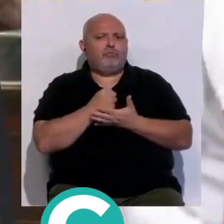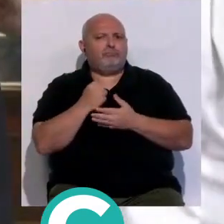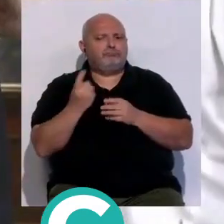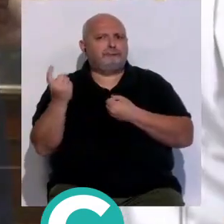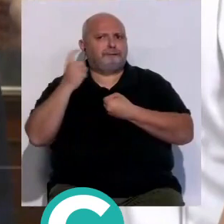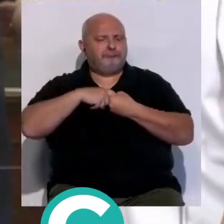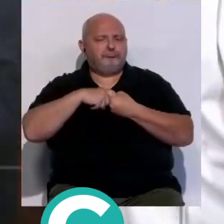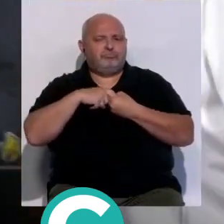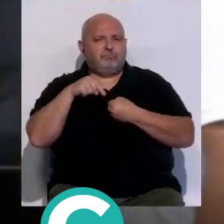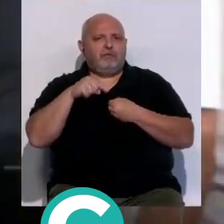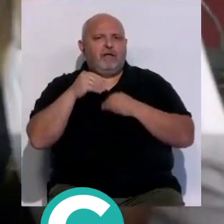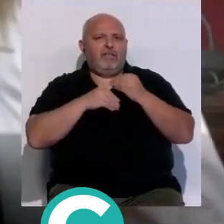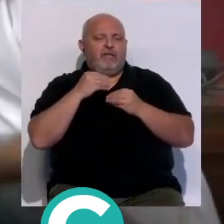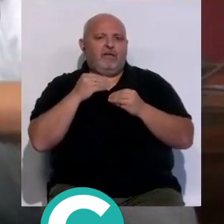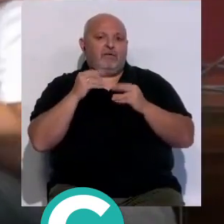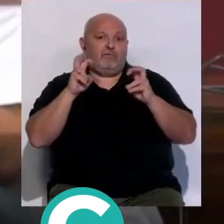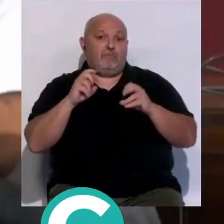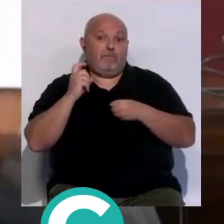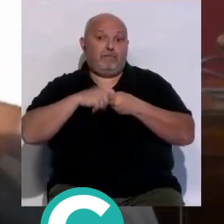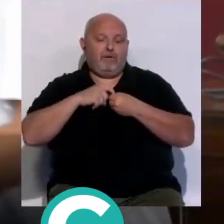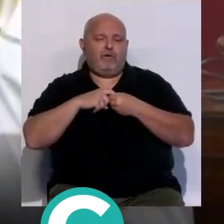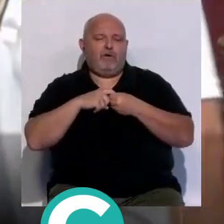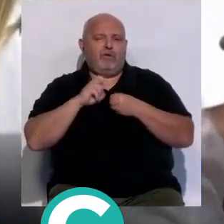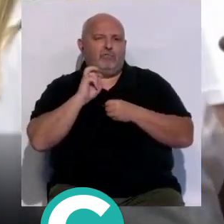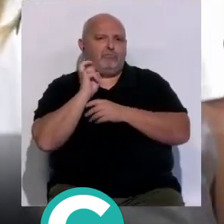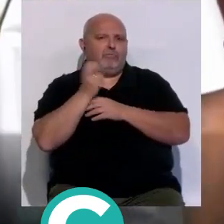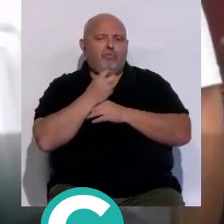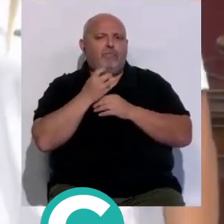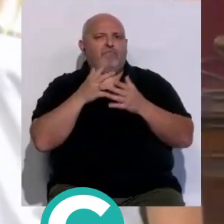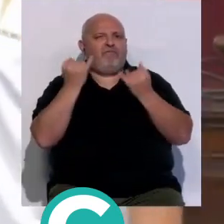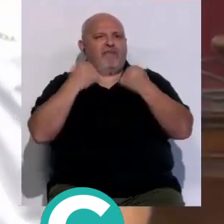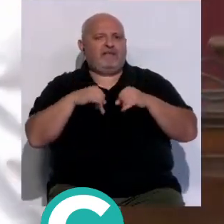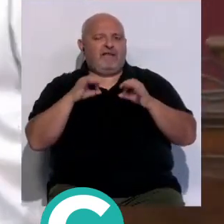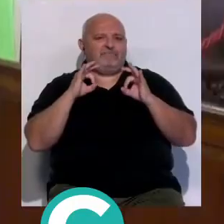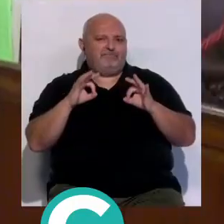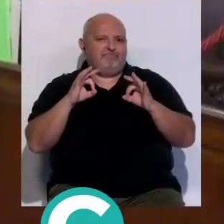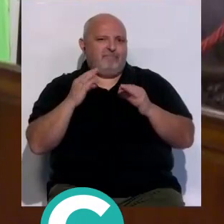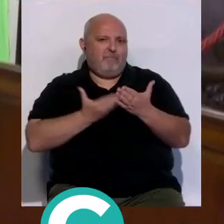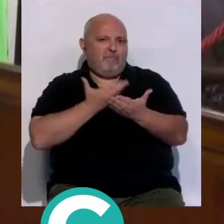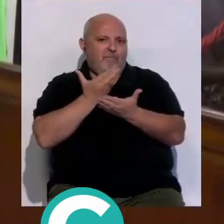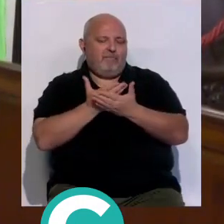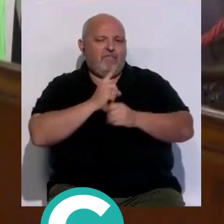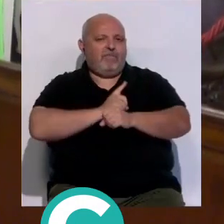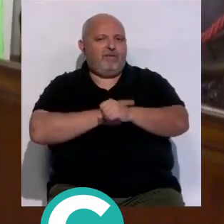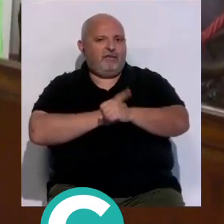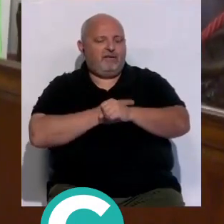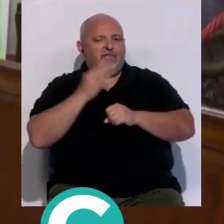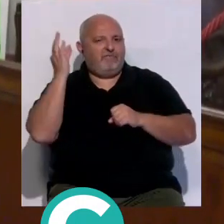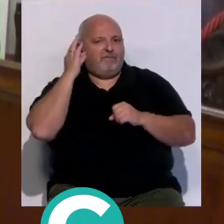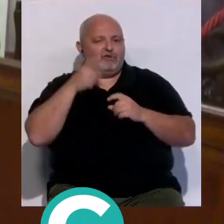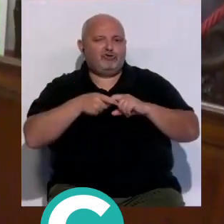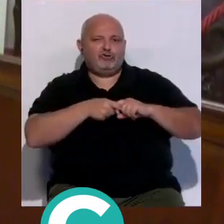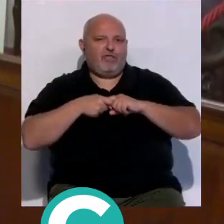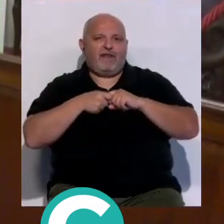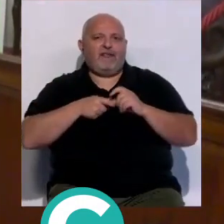sumarse a esta iniciativa y a hacer con su participación multitudinaria una gran fiesta de esta propuesta deportiva femenina y